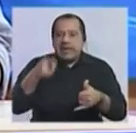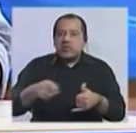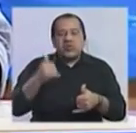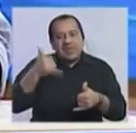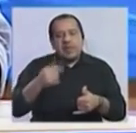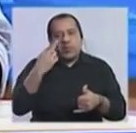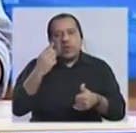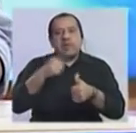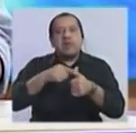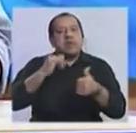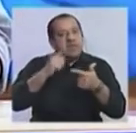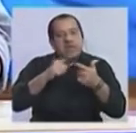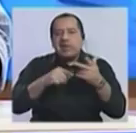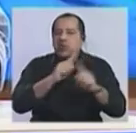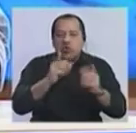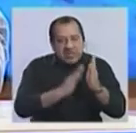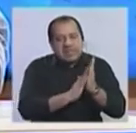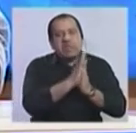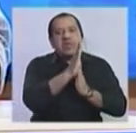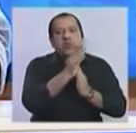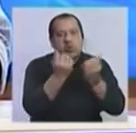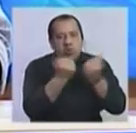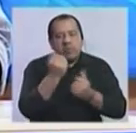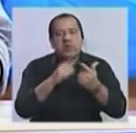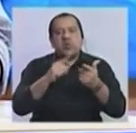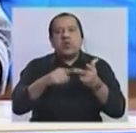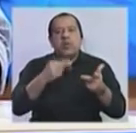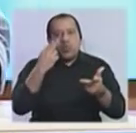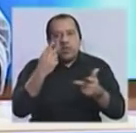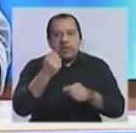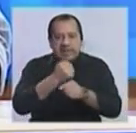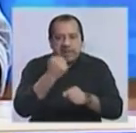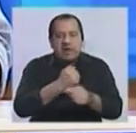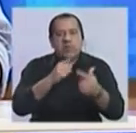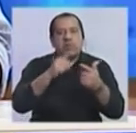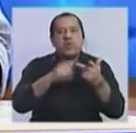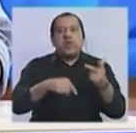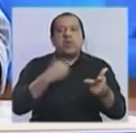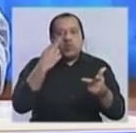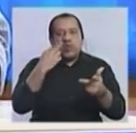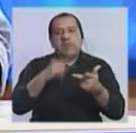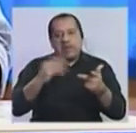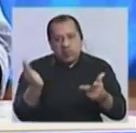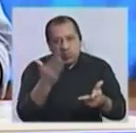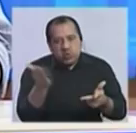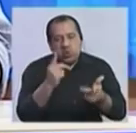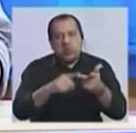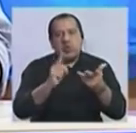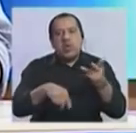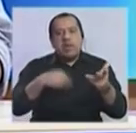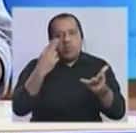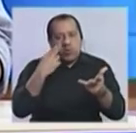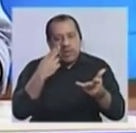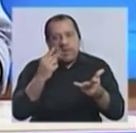daño. Trae daño al crecimiento económico, trae daño al empleo, trae daño a la producción, trae daño